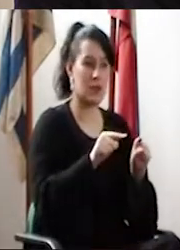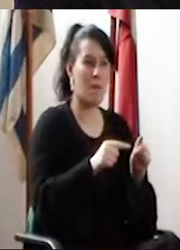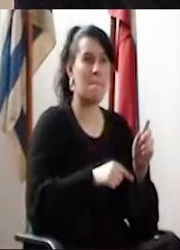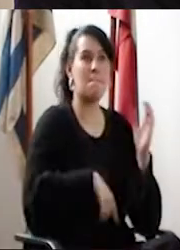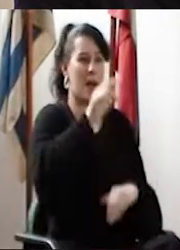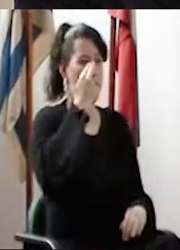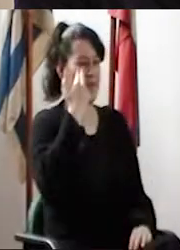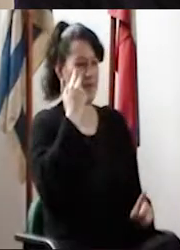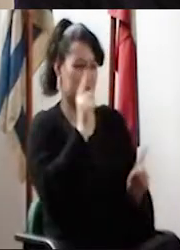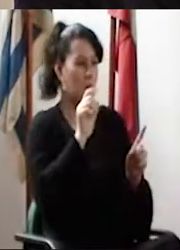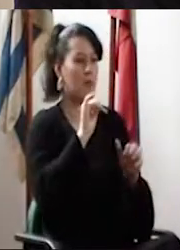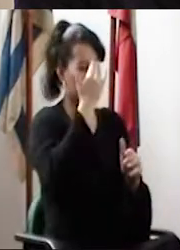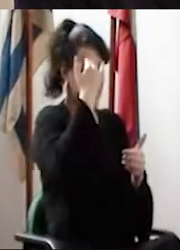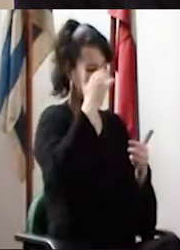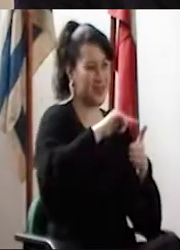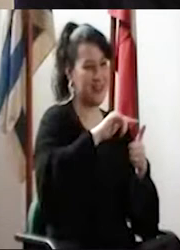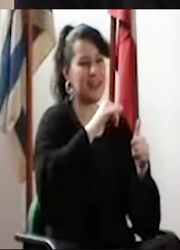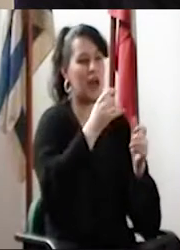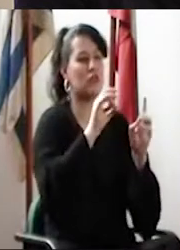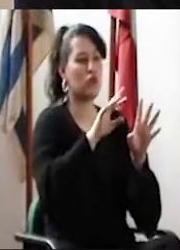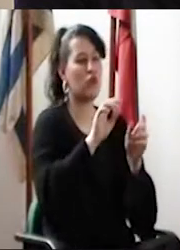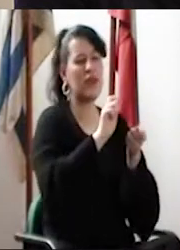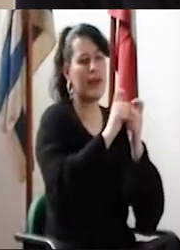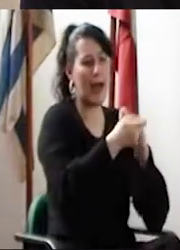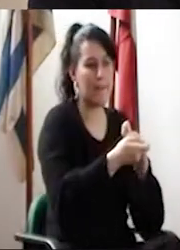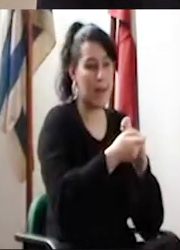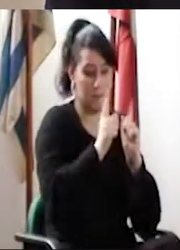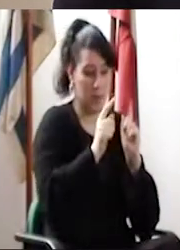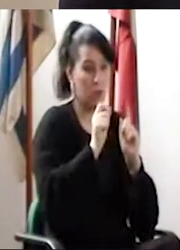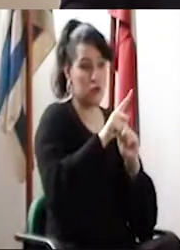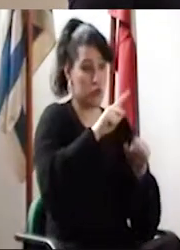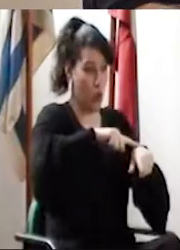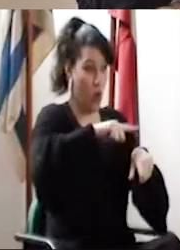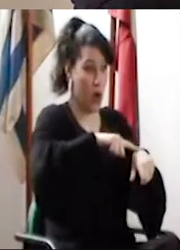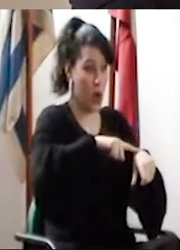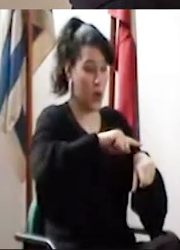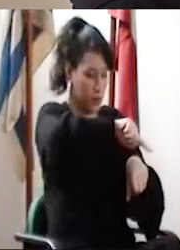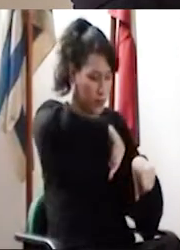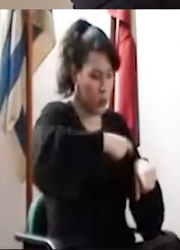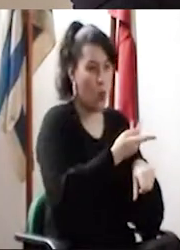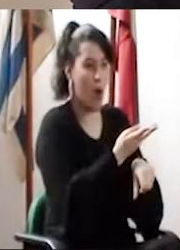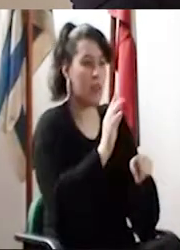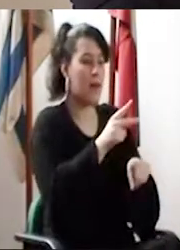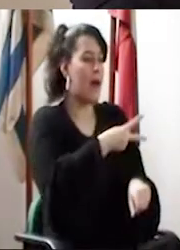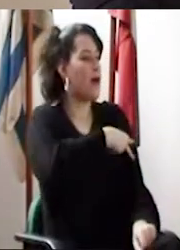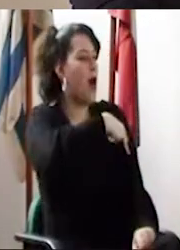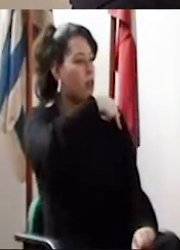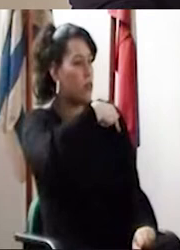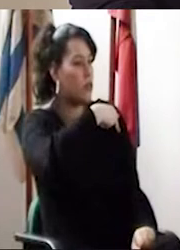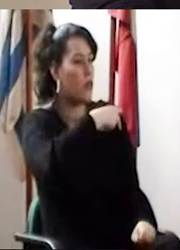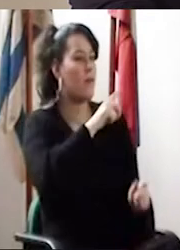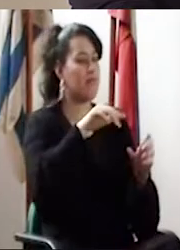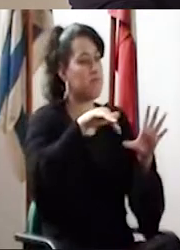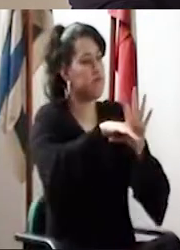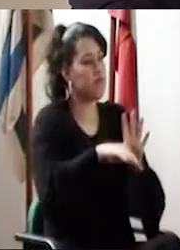Eso no sería el mayor problema porque ya esos docentes lo que tendrían que ajustar más que nada sería, de acuerdo a su carga horaria y a su